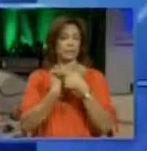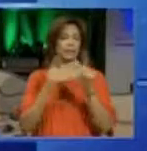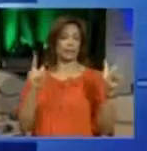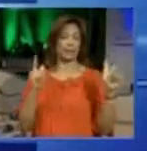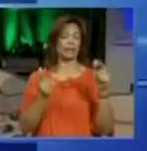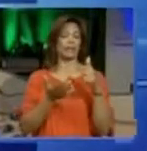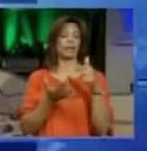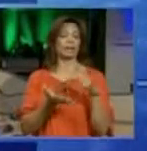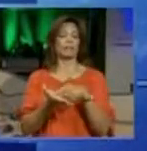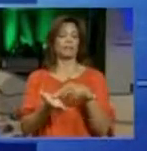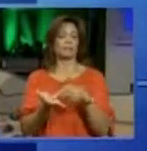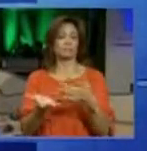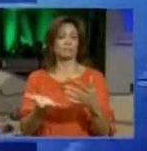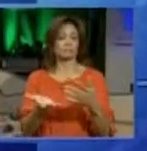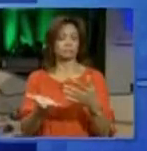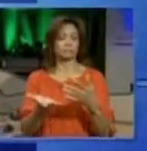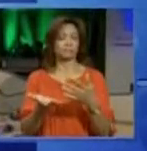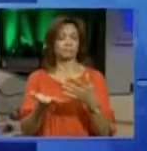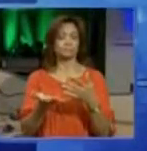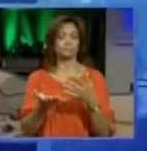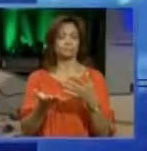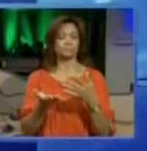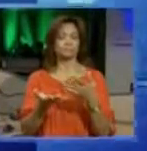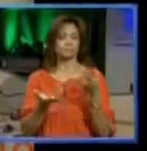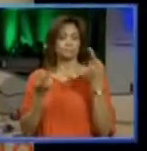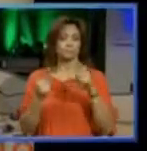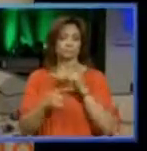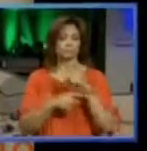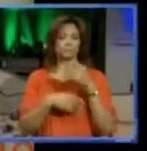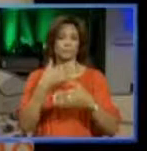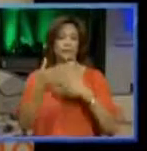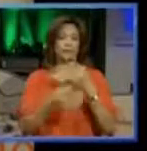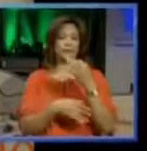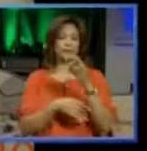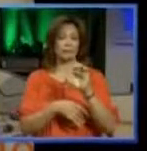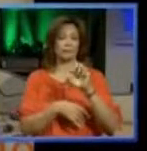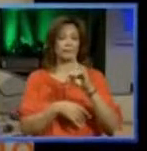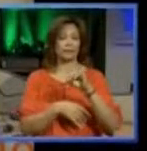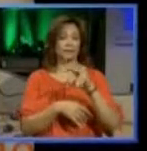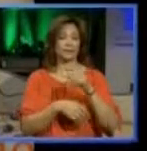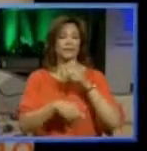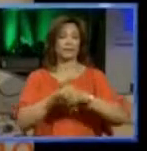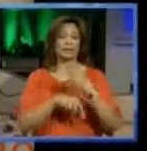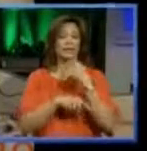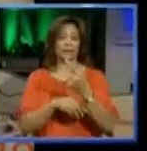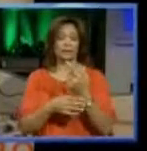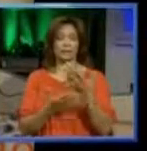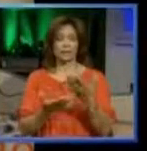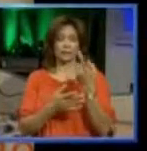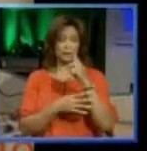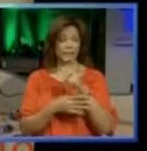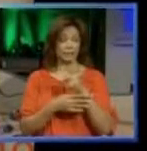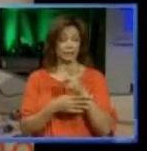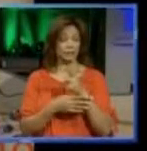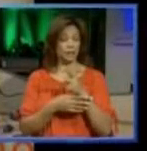bajo fianza? Pues miren, lo que pasa es que en el proceso federal, cuando una persona es acusada, ella está acusada de un